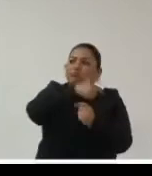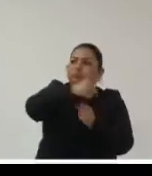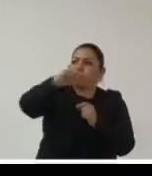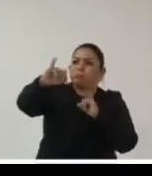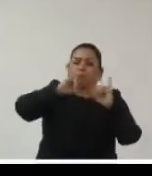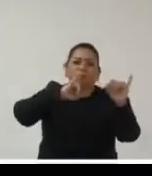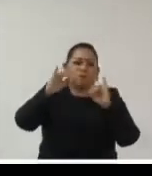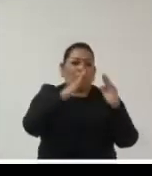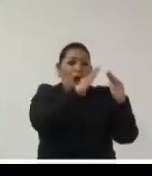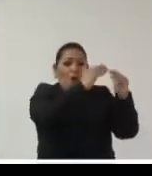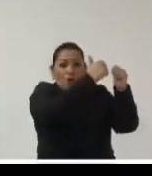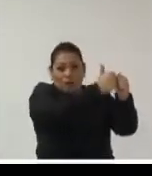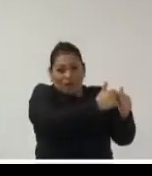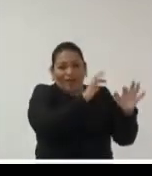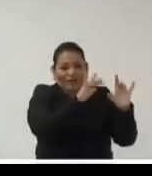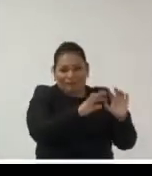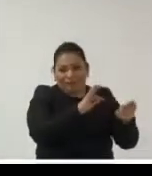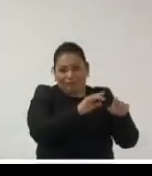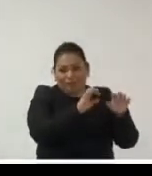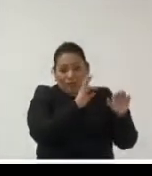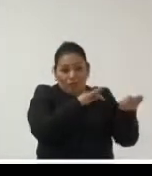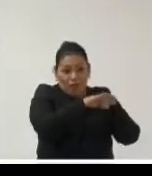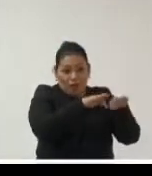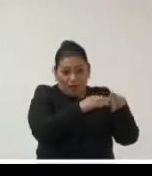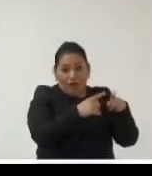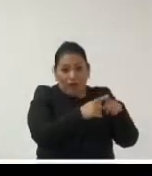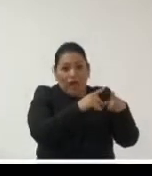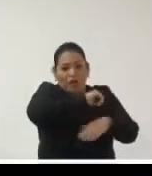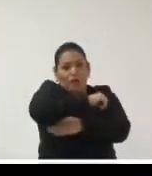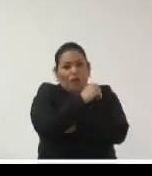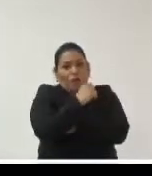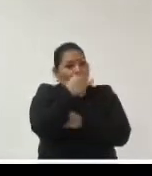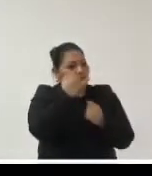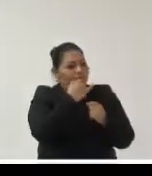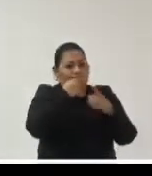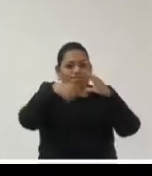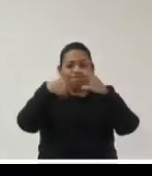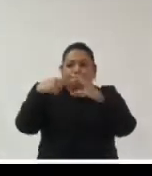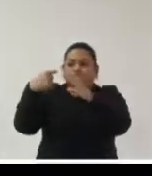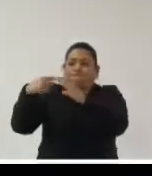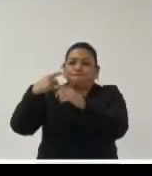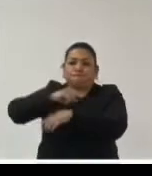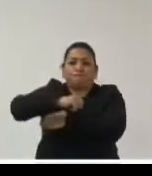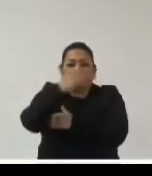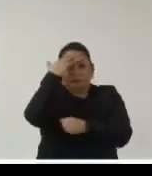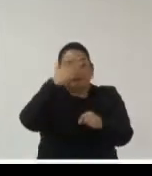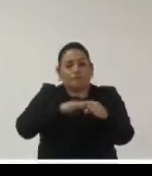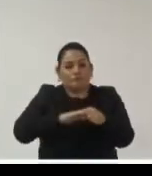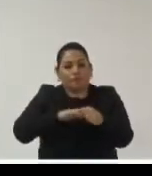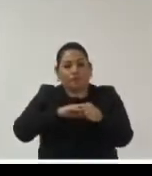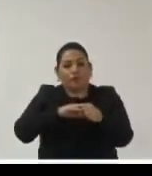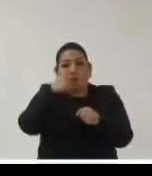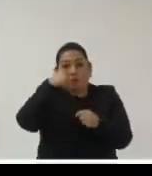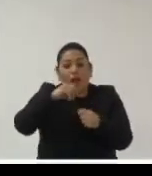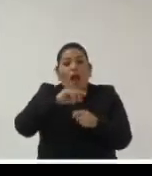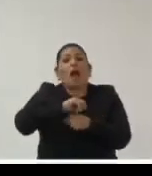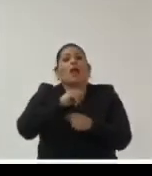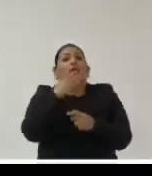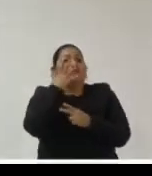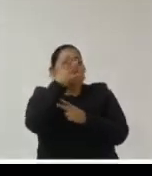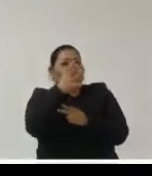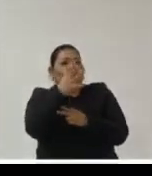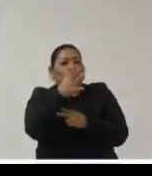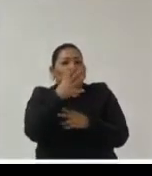por eso es fundamental para todos nosotros hoy en día comenzar a trabajar con metadatos técnicos que le den